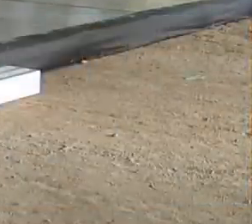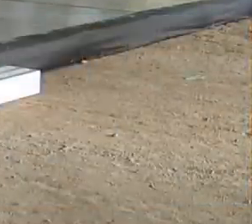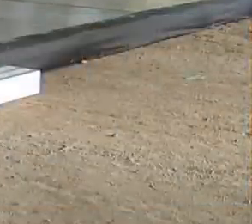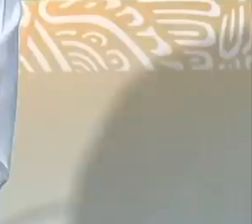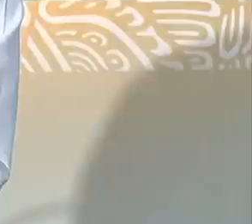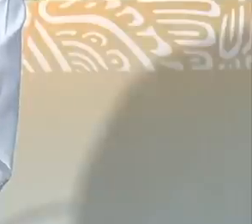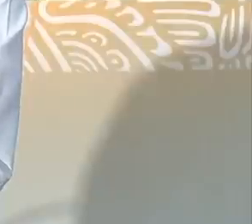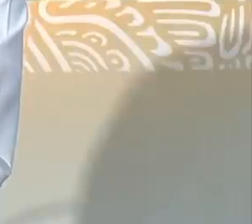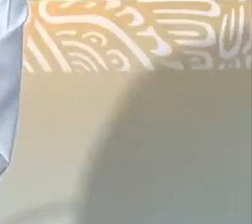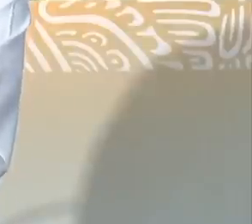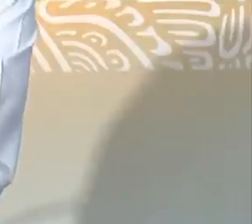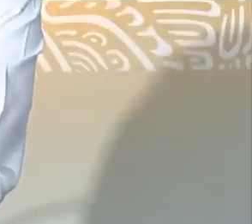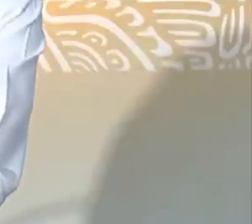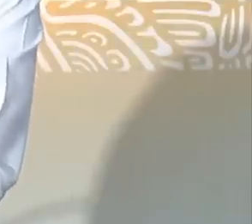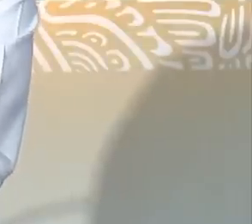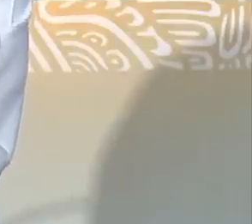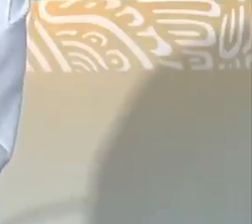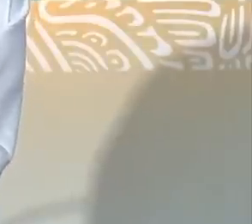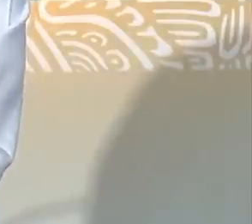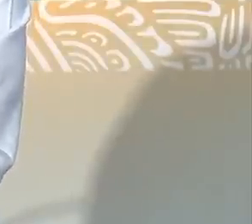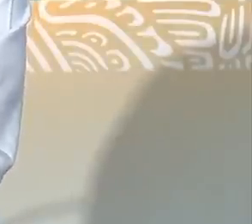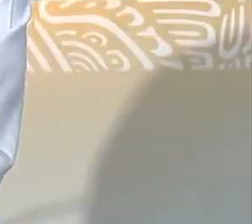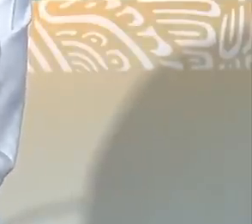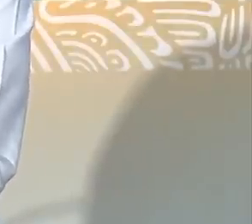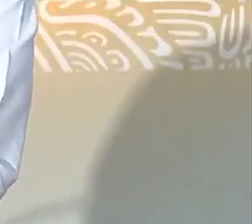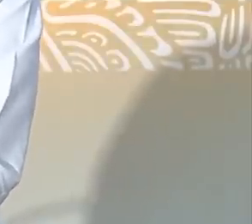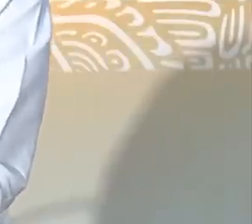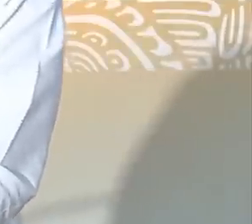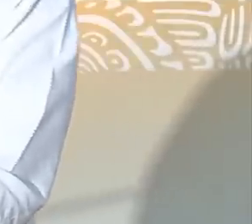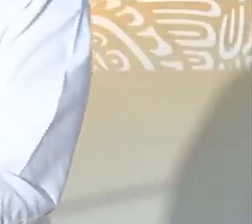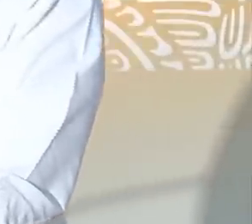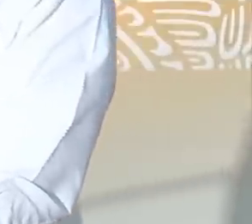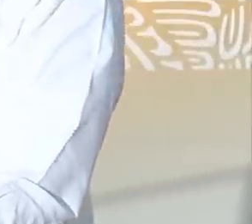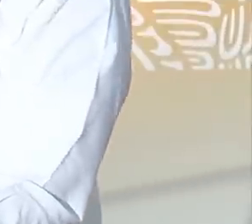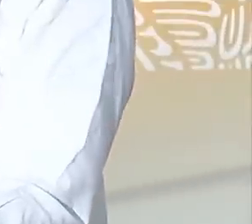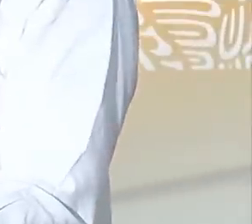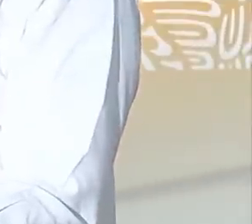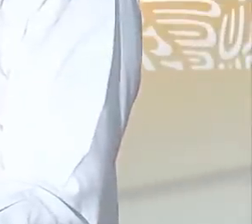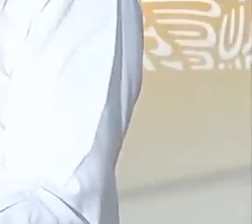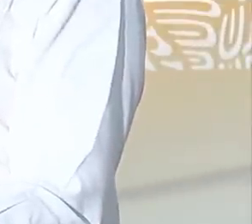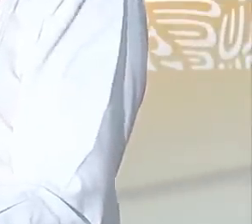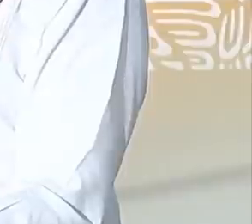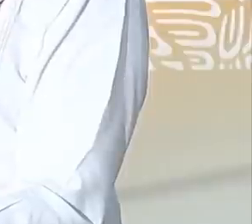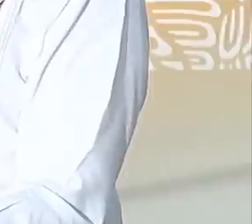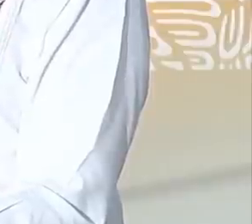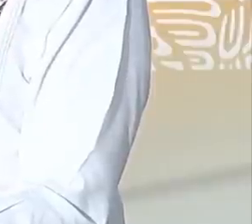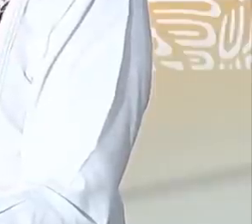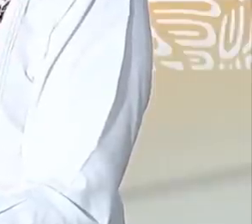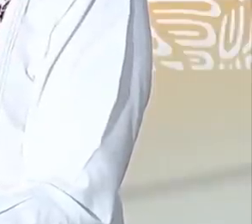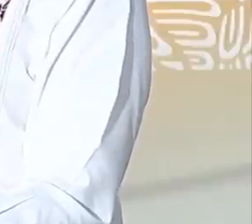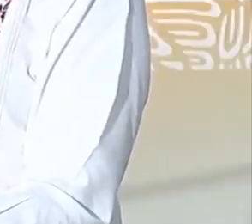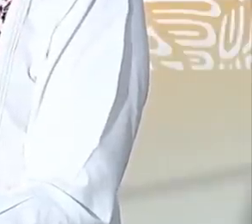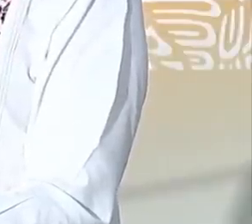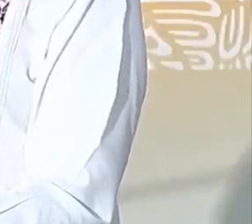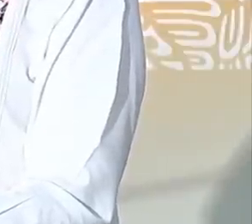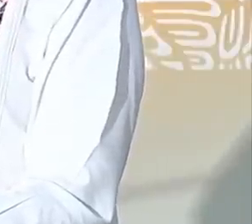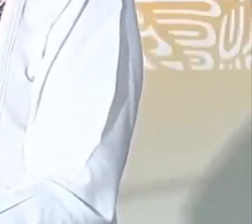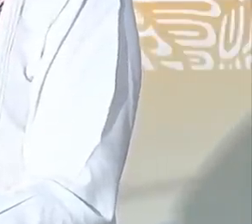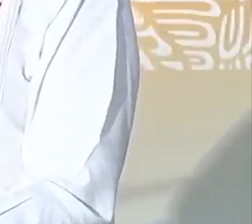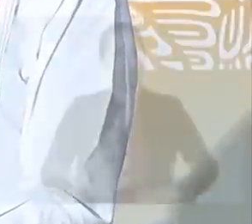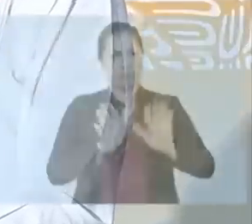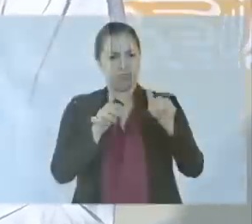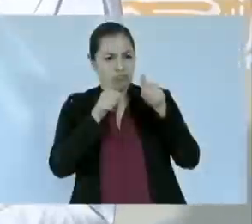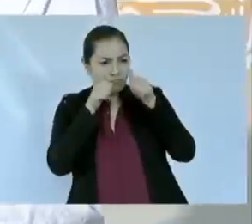tenían a pagar los impuestos pero ya esa es otra historia que ya estamos atendiendo porque ya